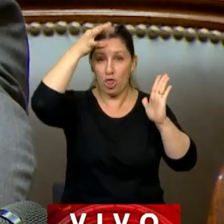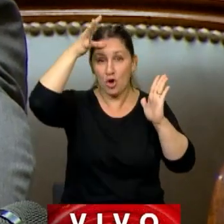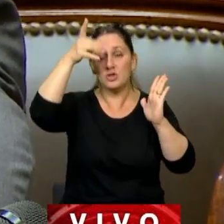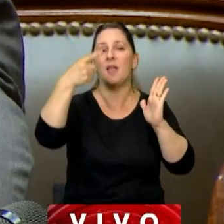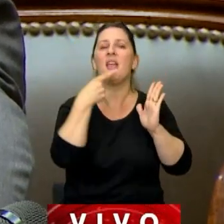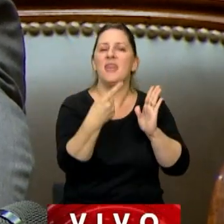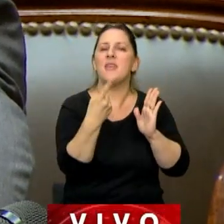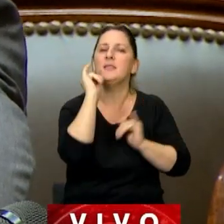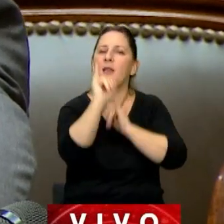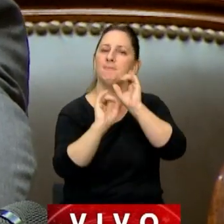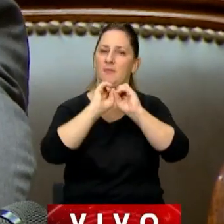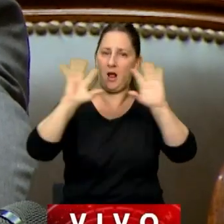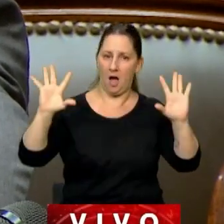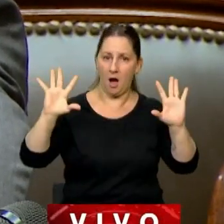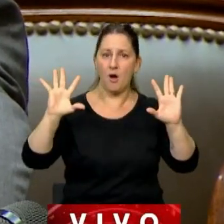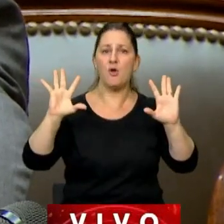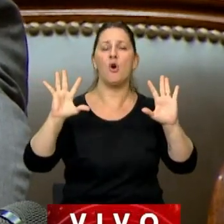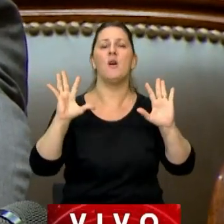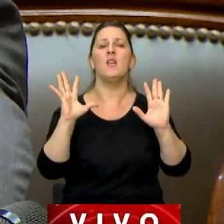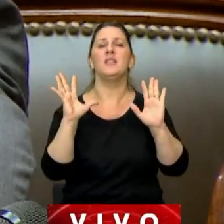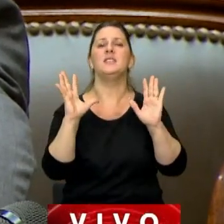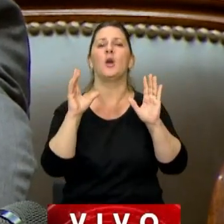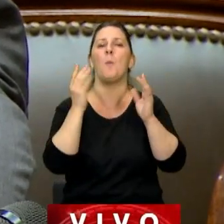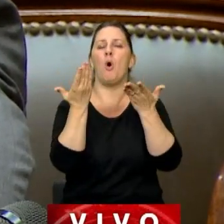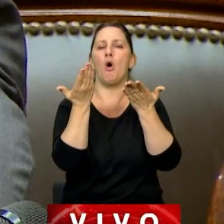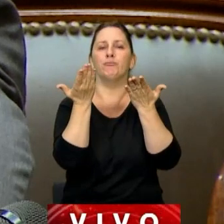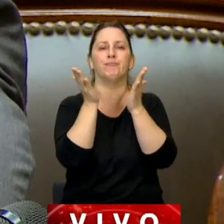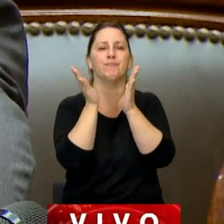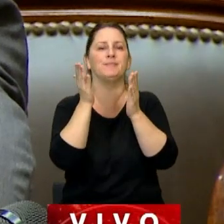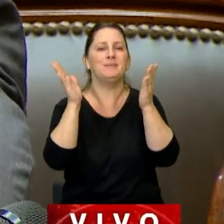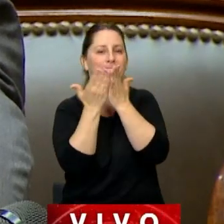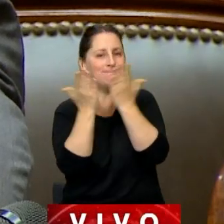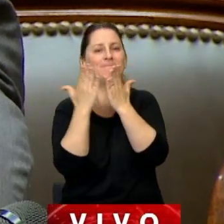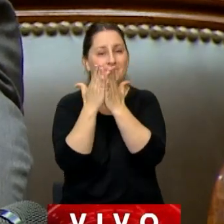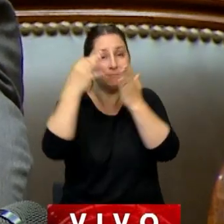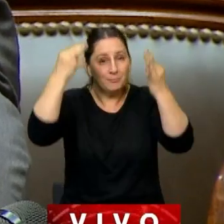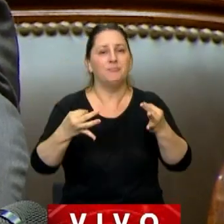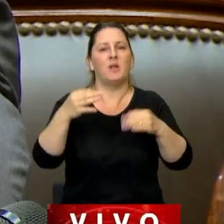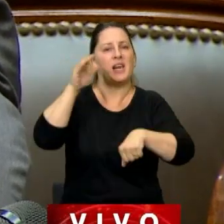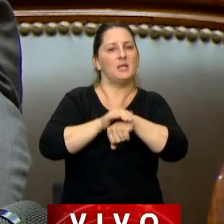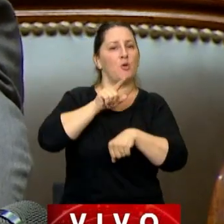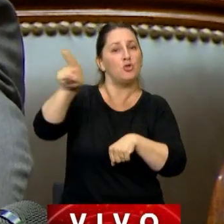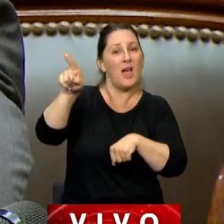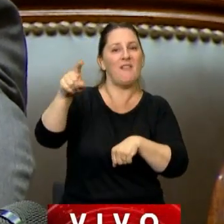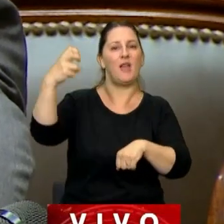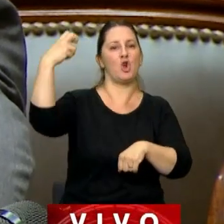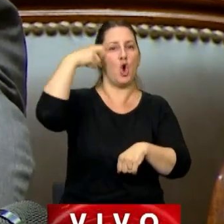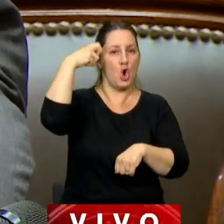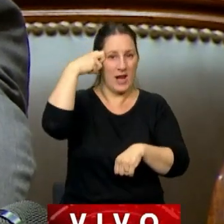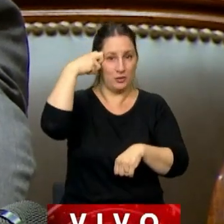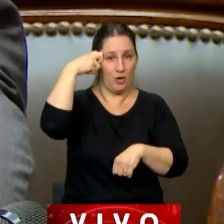establece muy claramente que los códigos de fondo son atribución del Congreso Federal.